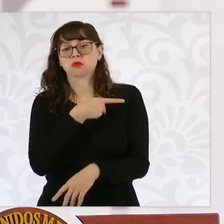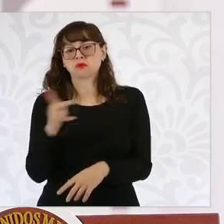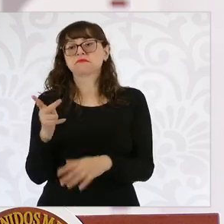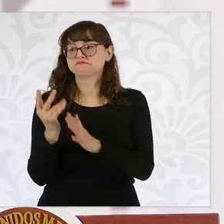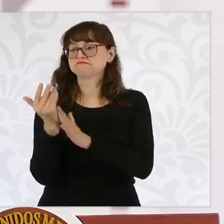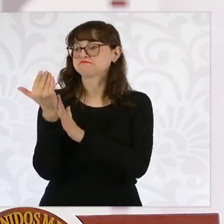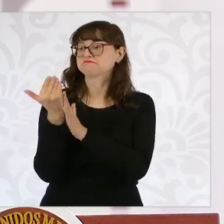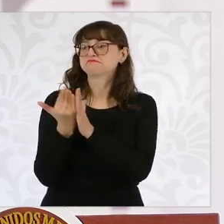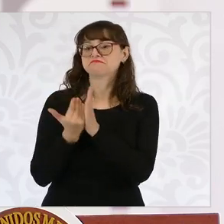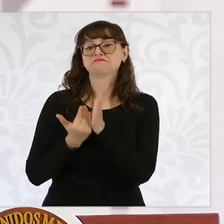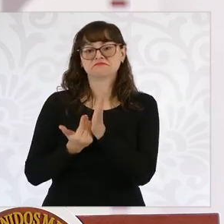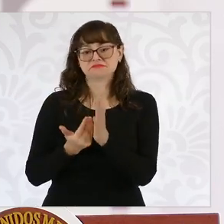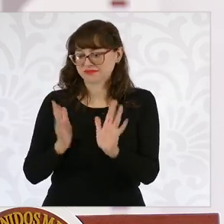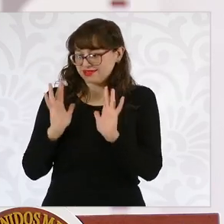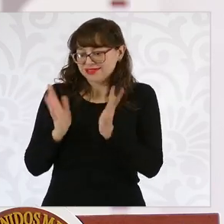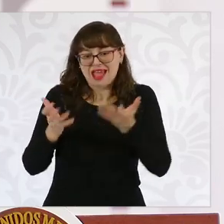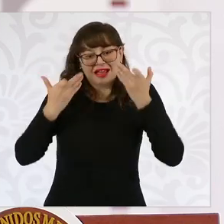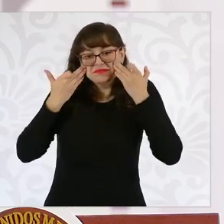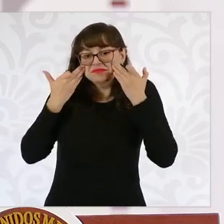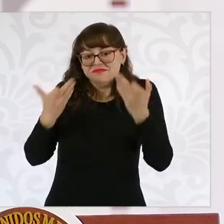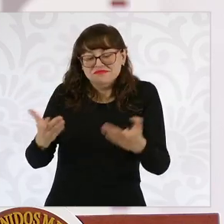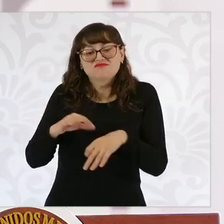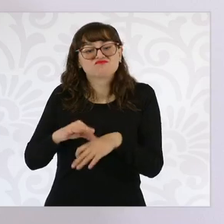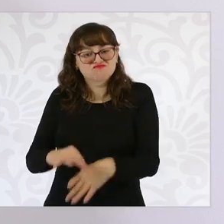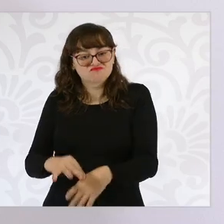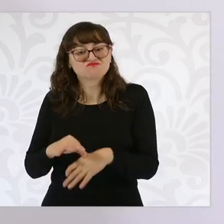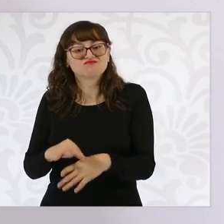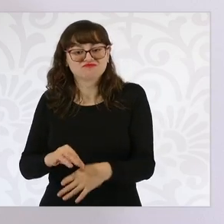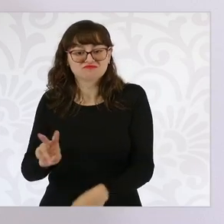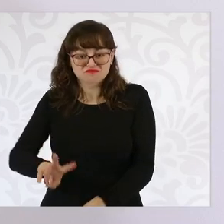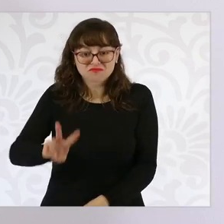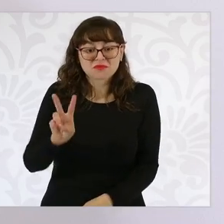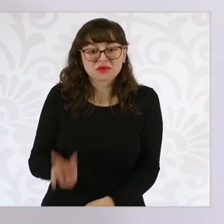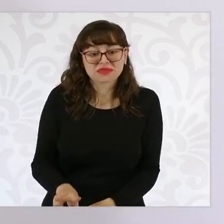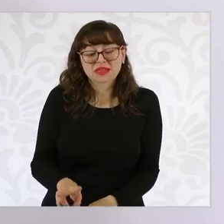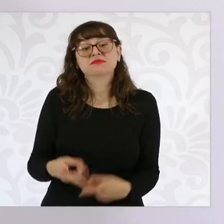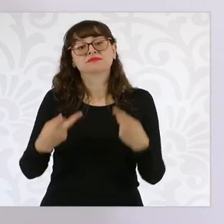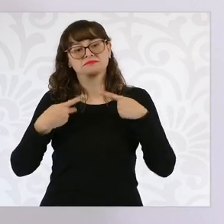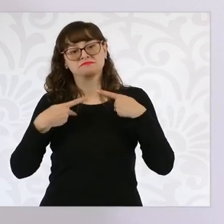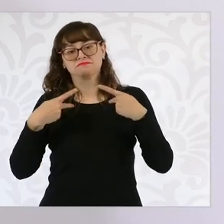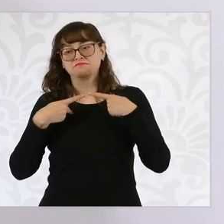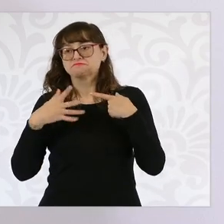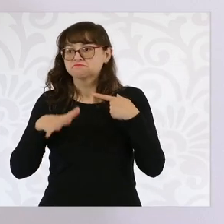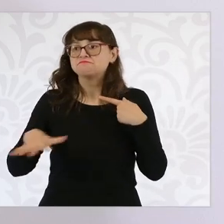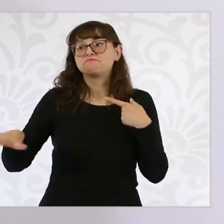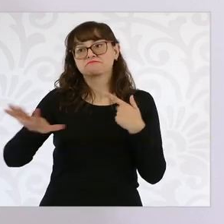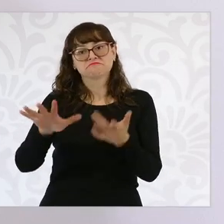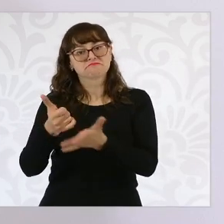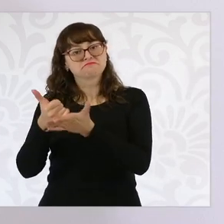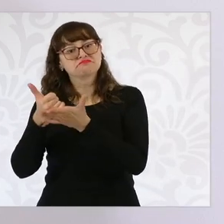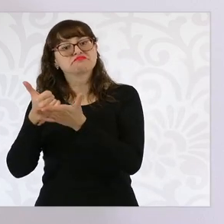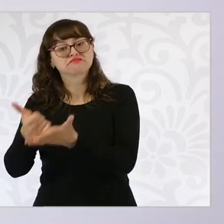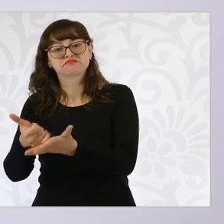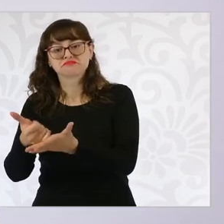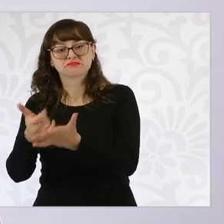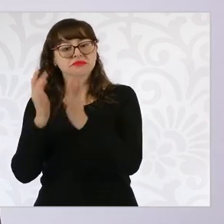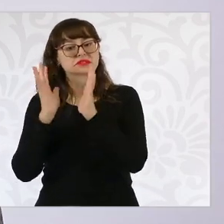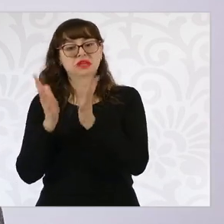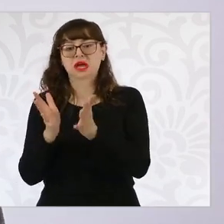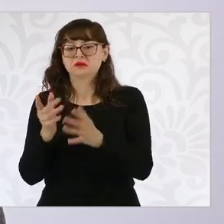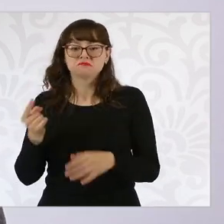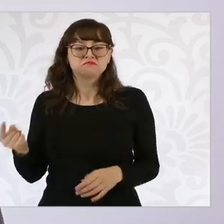Y estamos convencidos que esta reforma ayudará a la población y lo dejará permanente